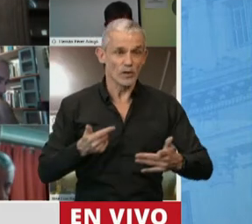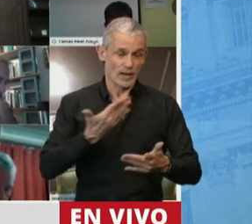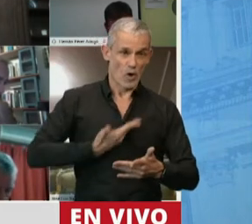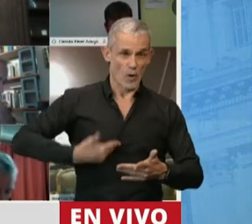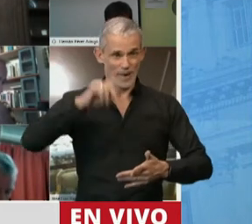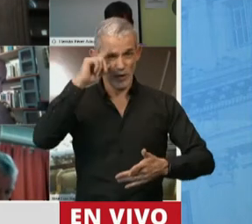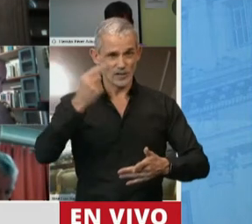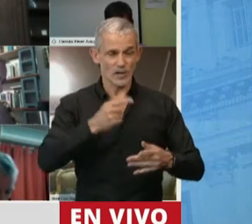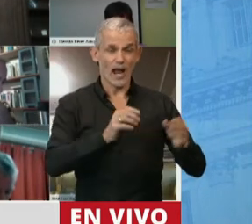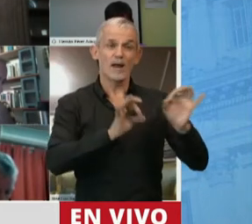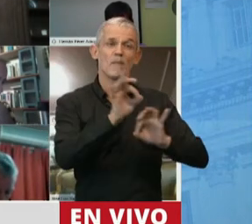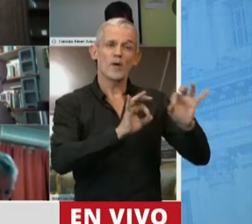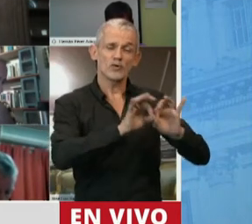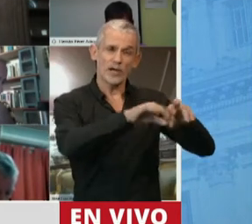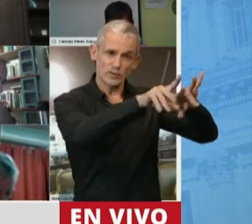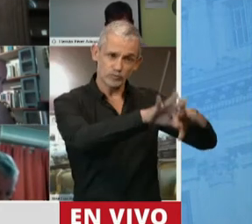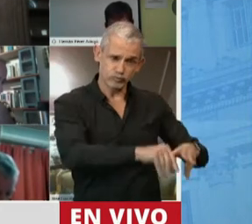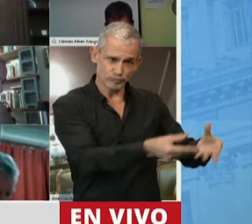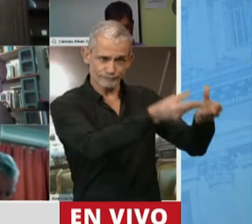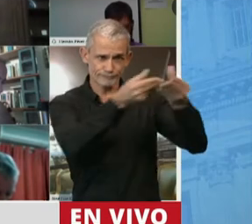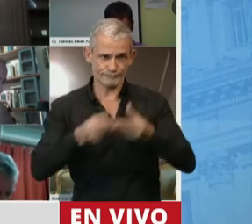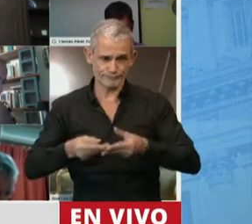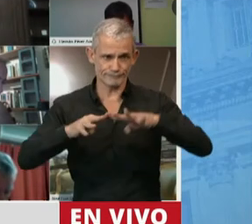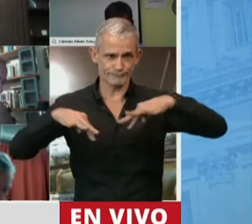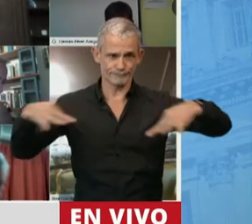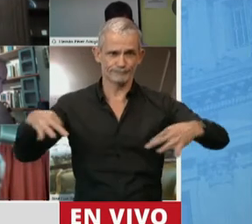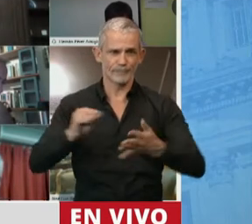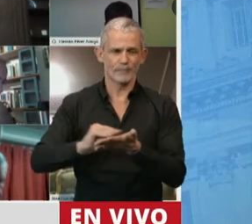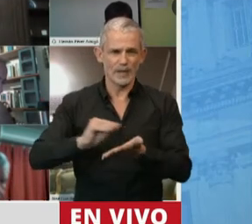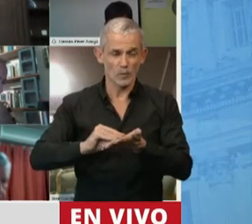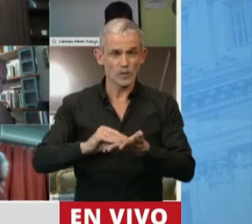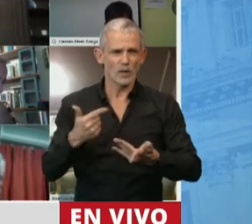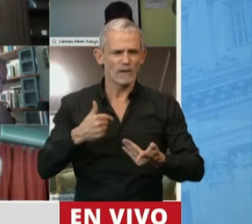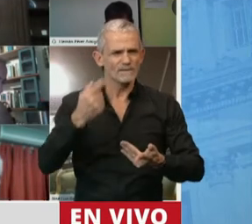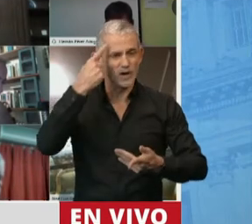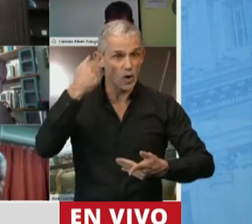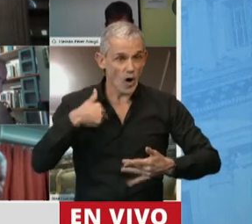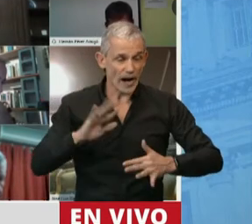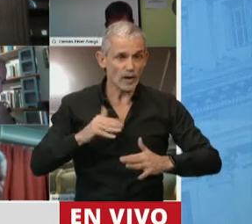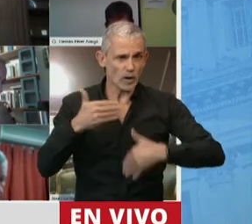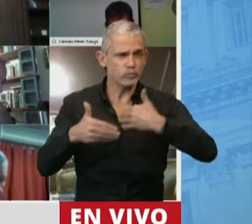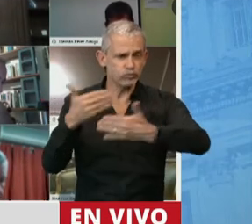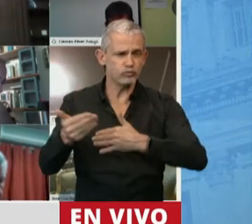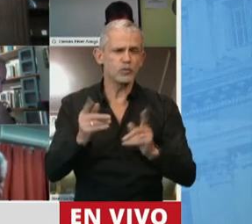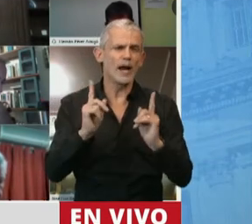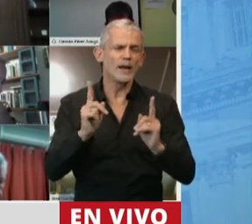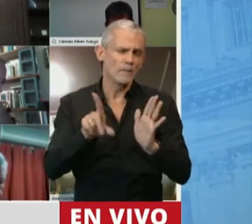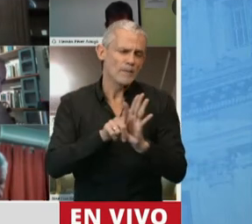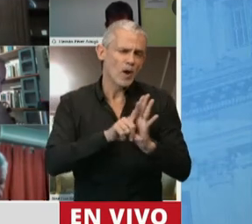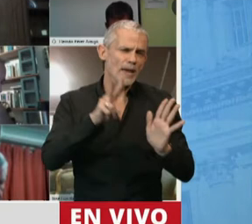Gobierno Nacional este proyecto, estamos tratando y creo que es una propuesta superadora, que no altera la sustancia de la 27.506,